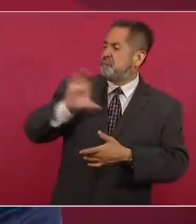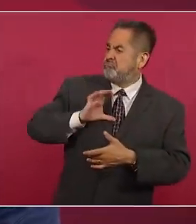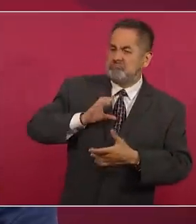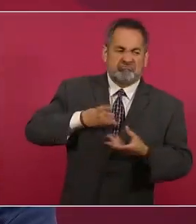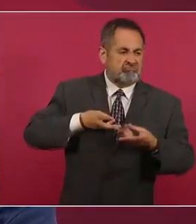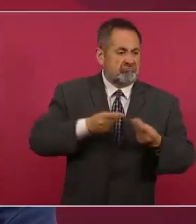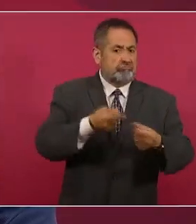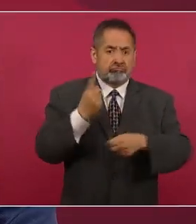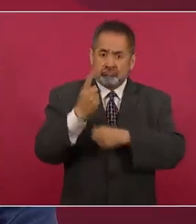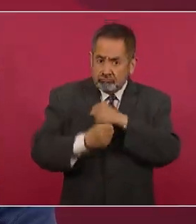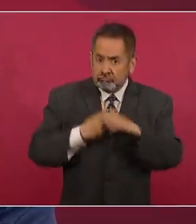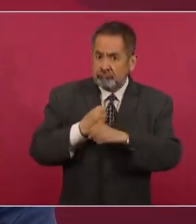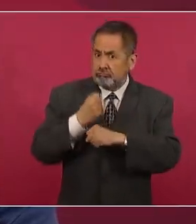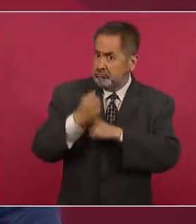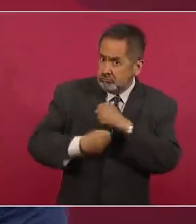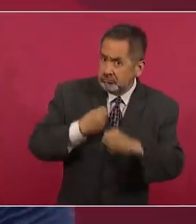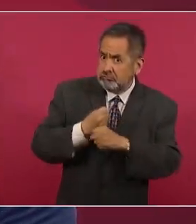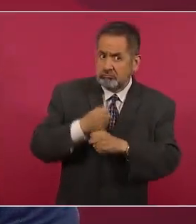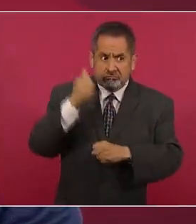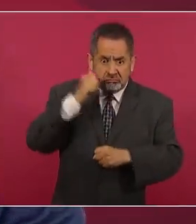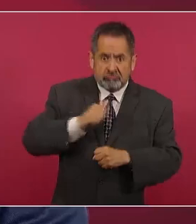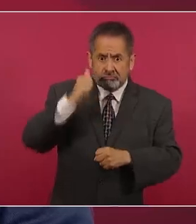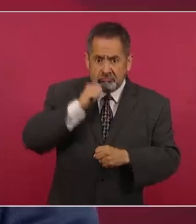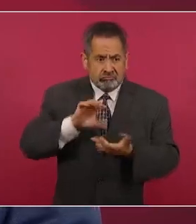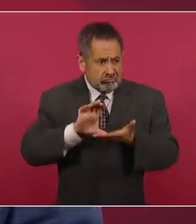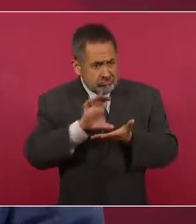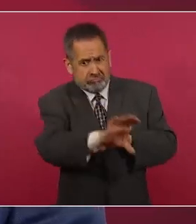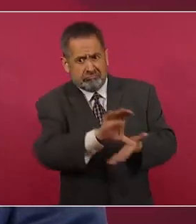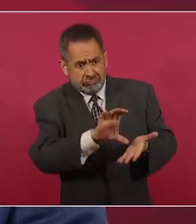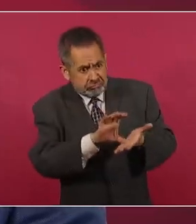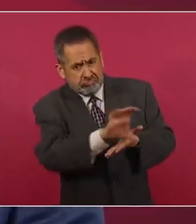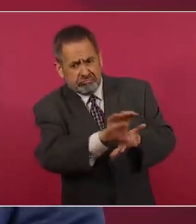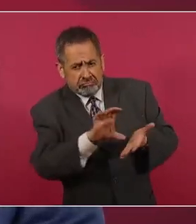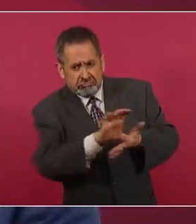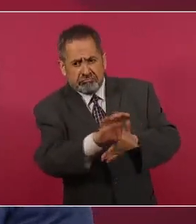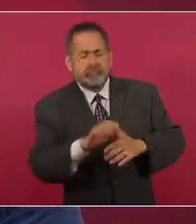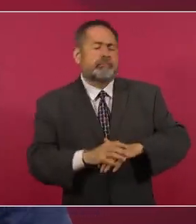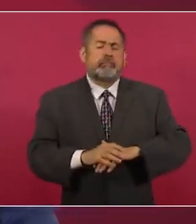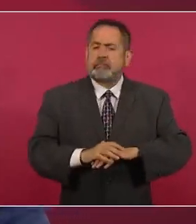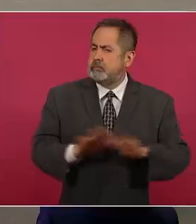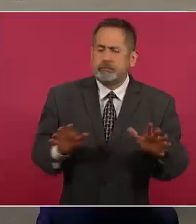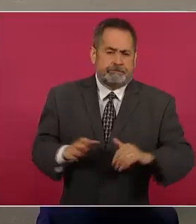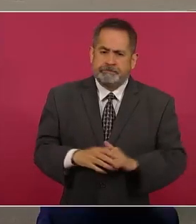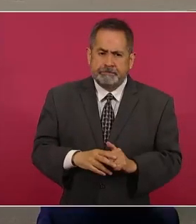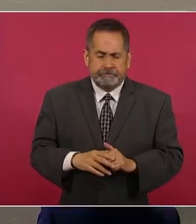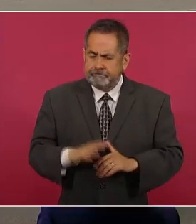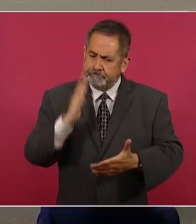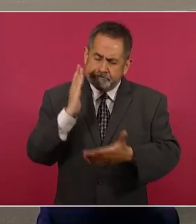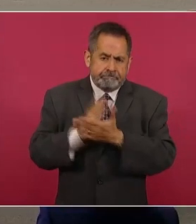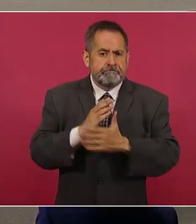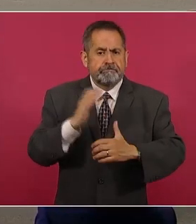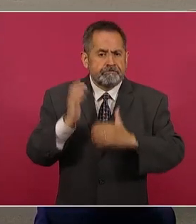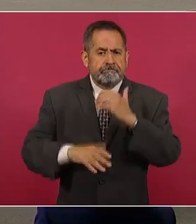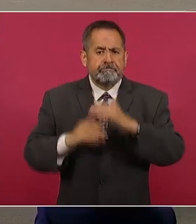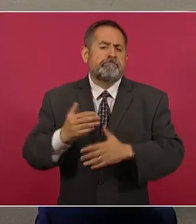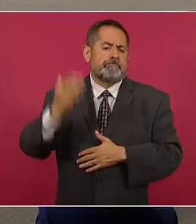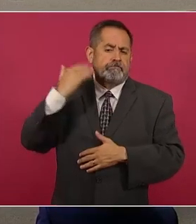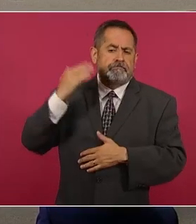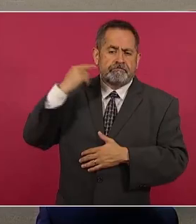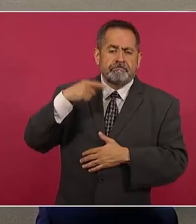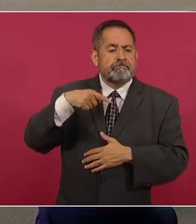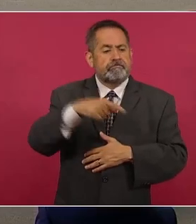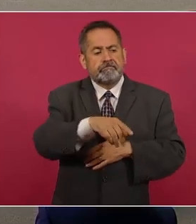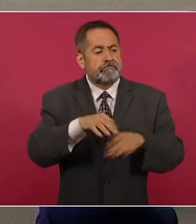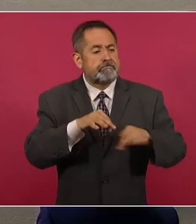todos los años, todos los meses, como actualmente sucede, que fue un mecanismo que en su momento pervirtió la